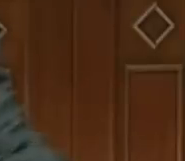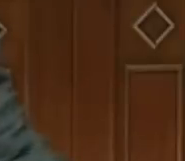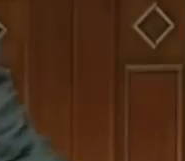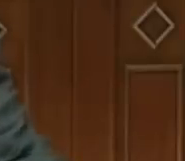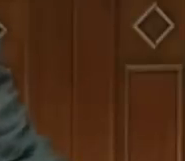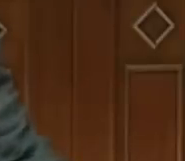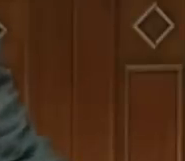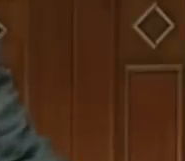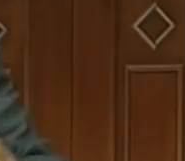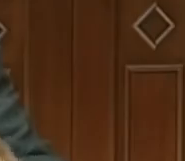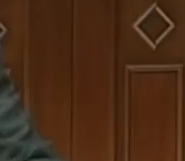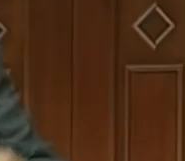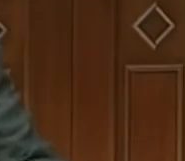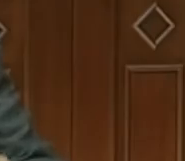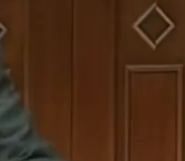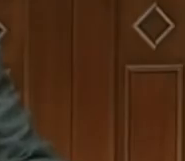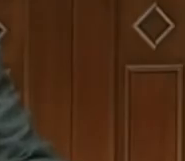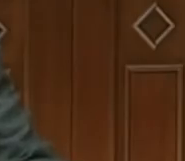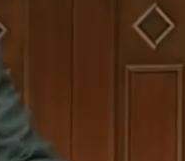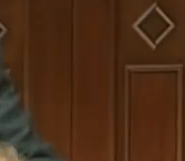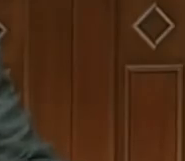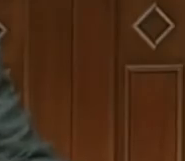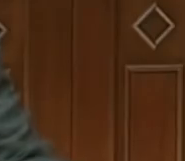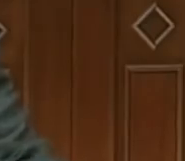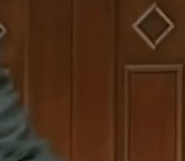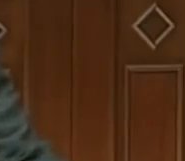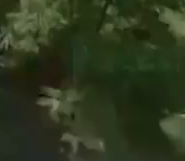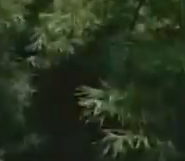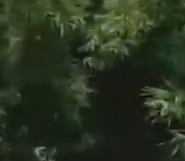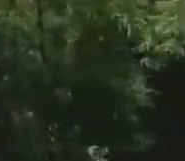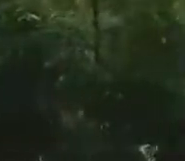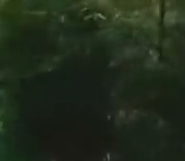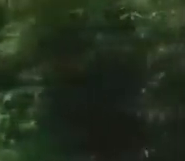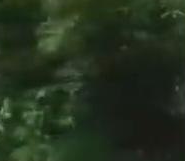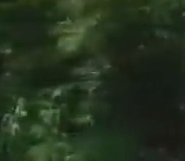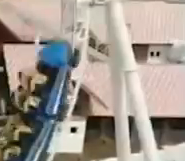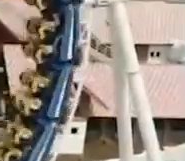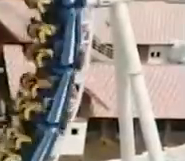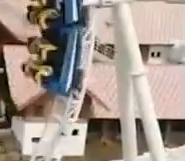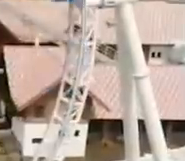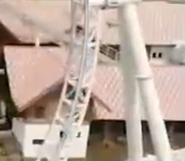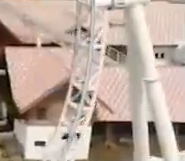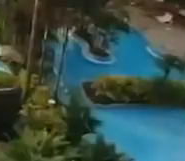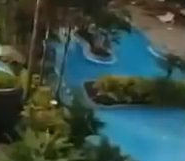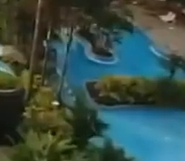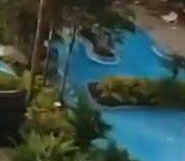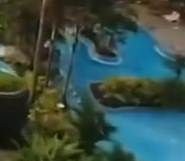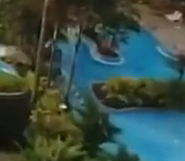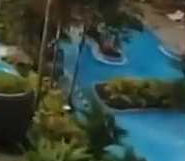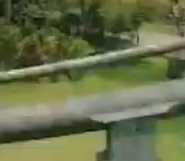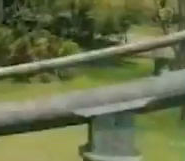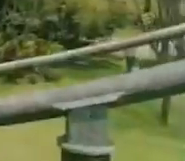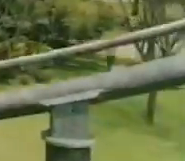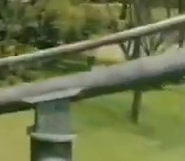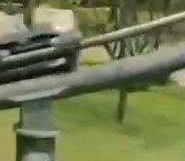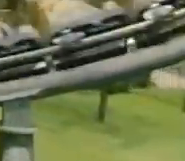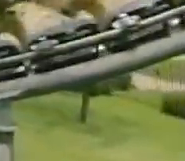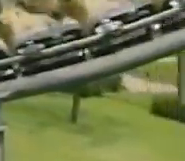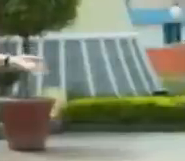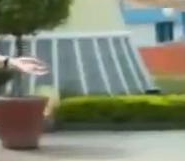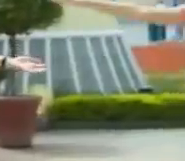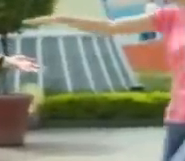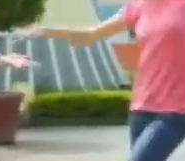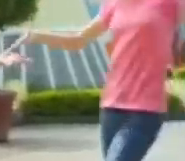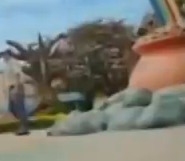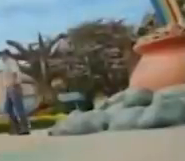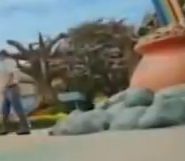conociendo los parques, nos dimos de cuenta que eso era un error. En términos económicos y de desarrollo para el país, los ingresos